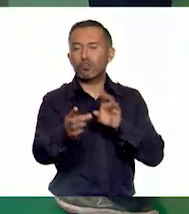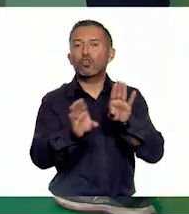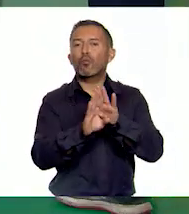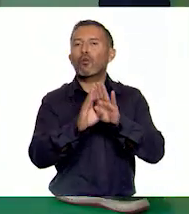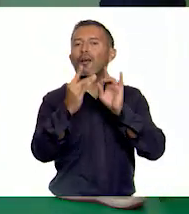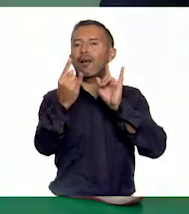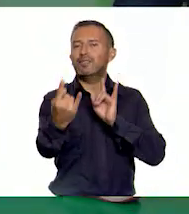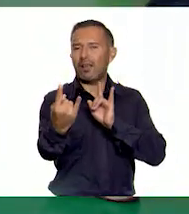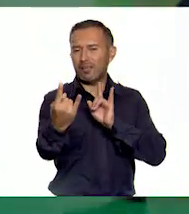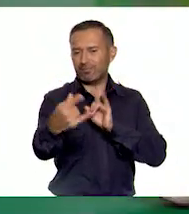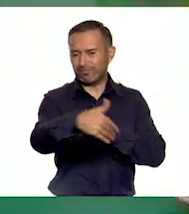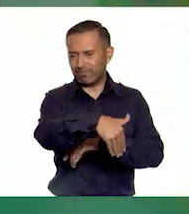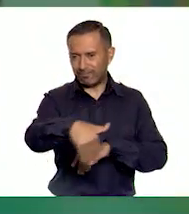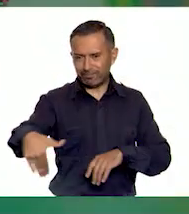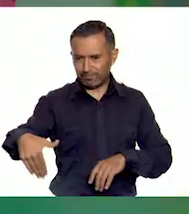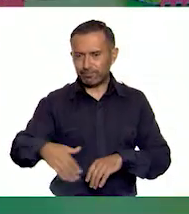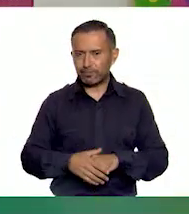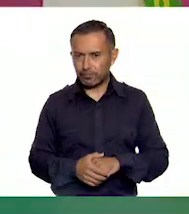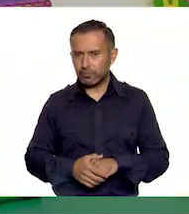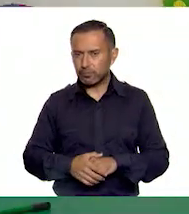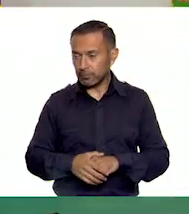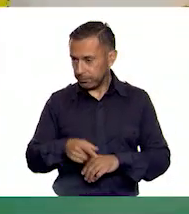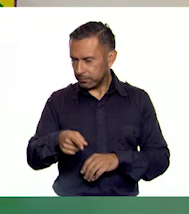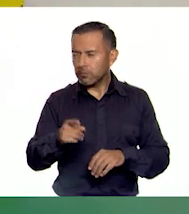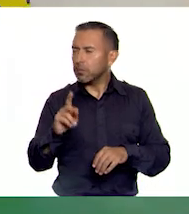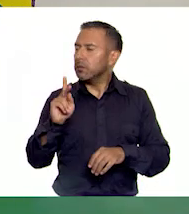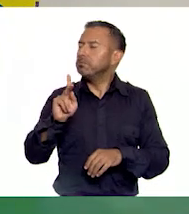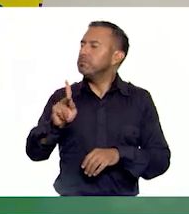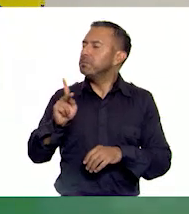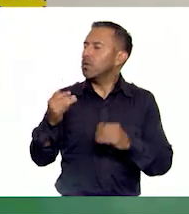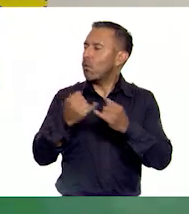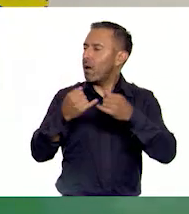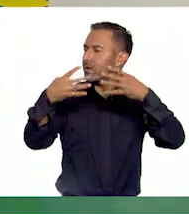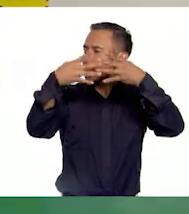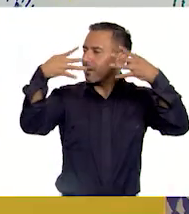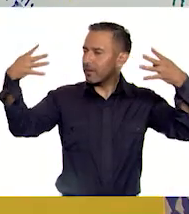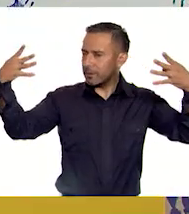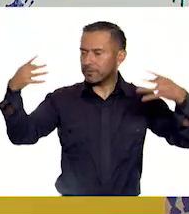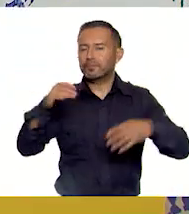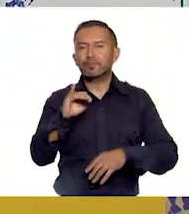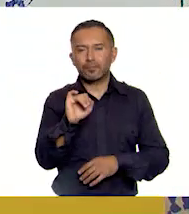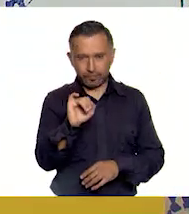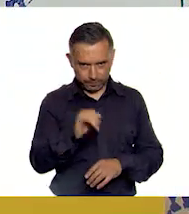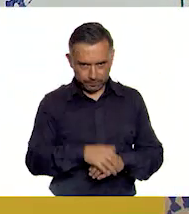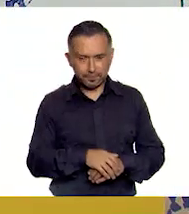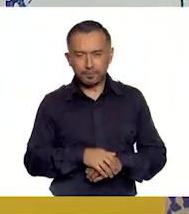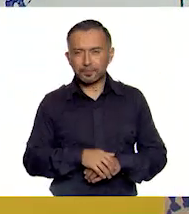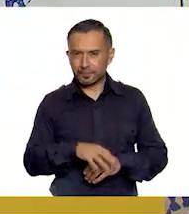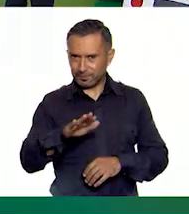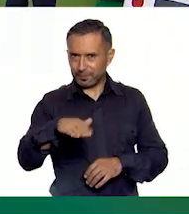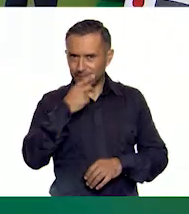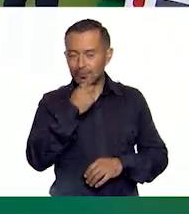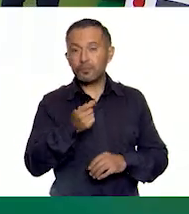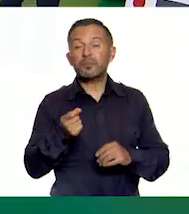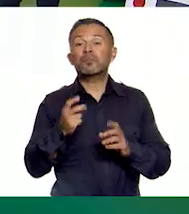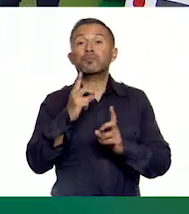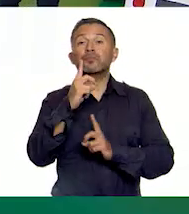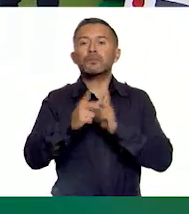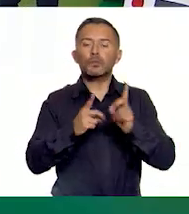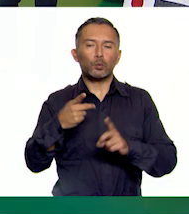formando una cancha. Ah. Muy bien, Pilar, gracias. ¿O esto es como si fuera una red? Exacto. Y es lo que quería comentar. Por decíamos, los deportes tienen reglas